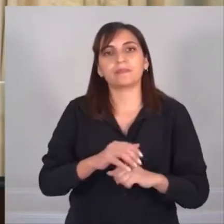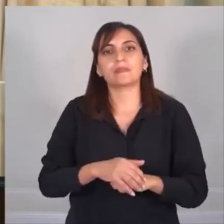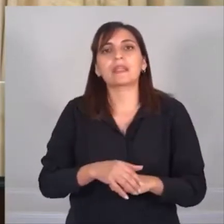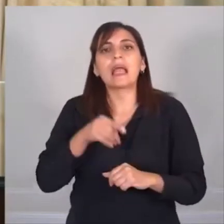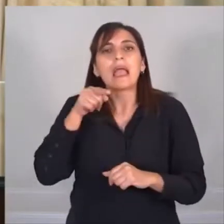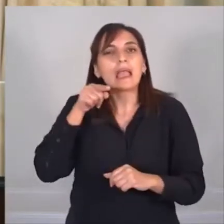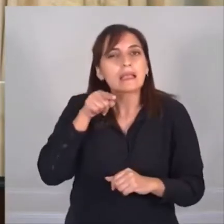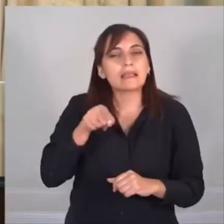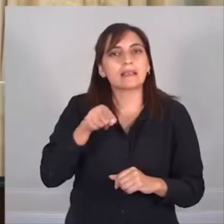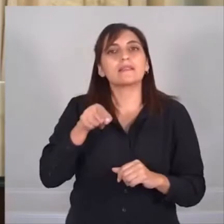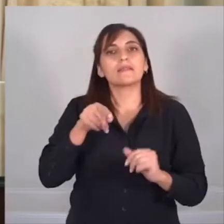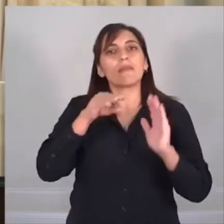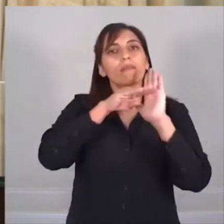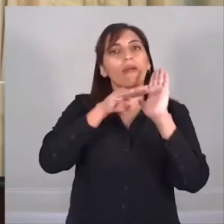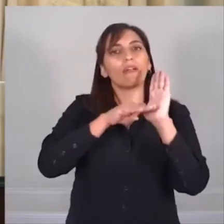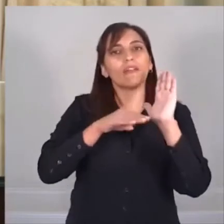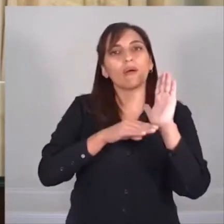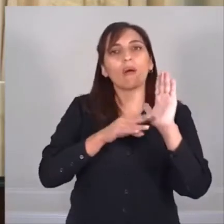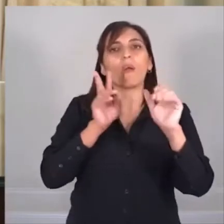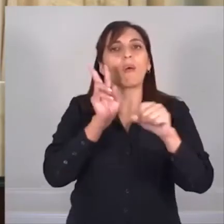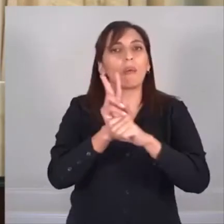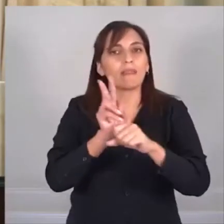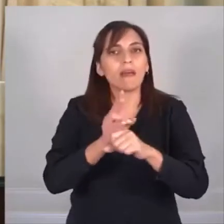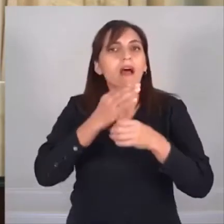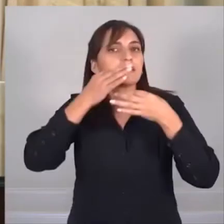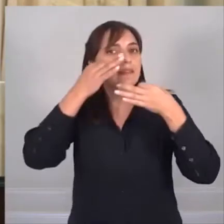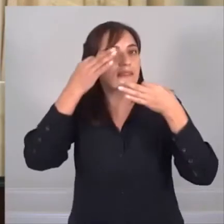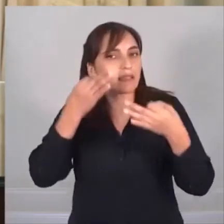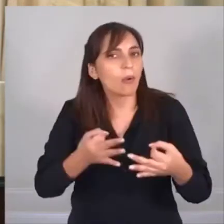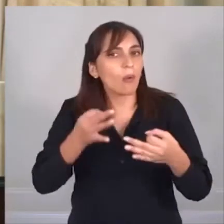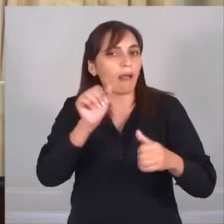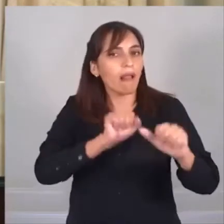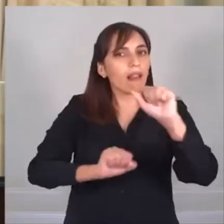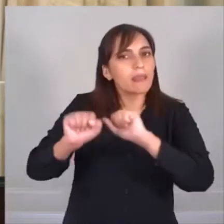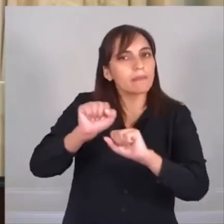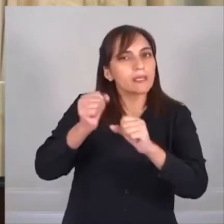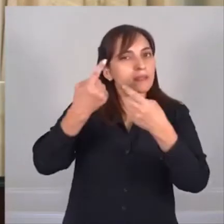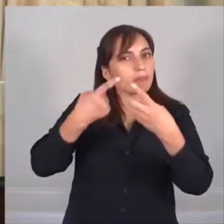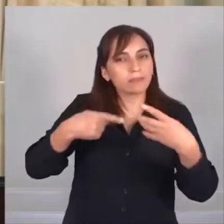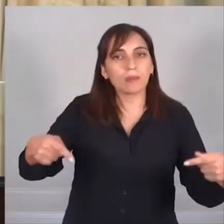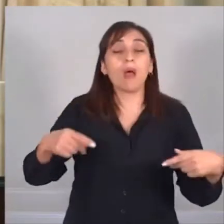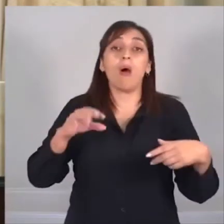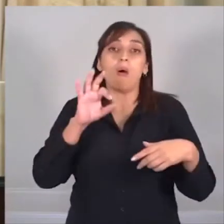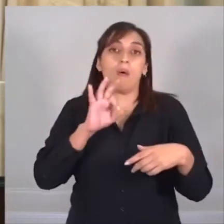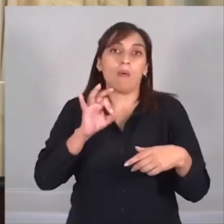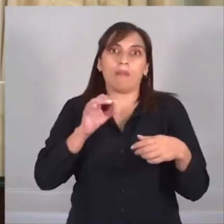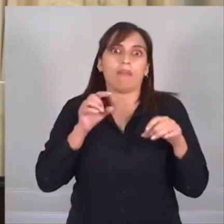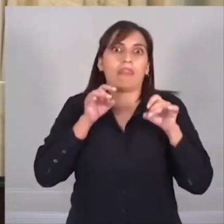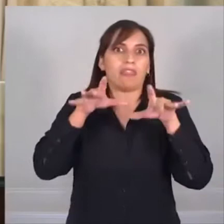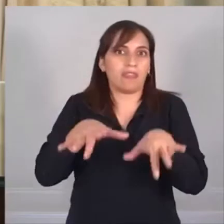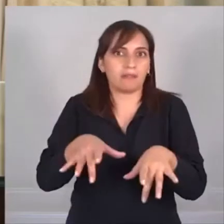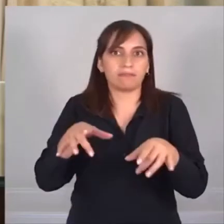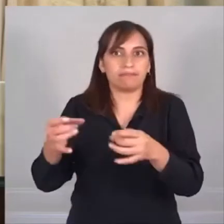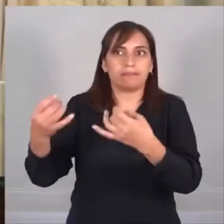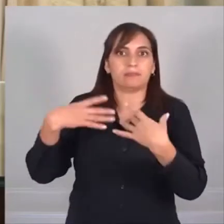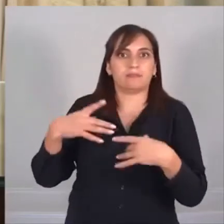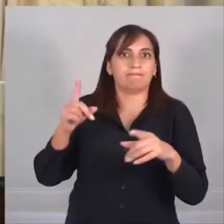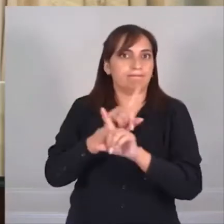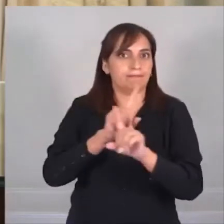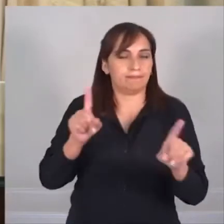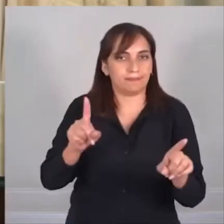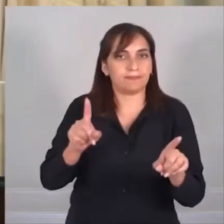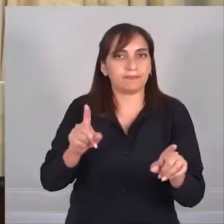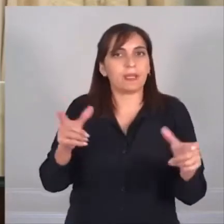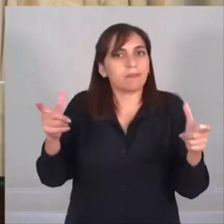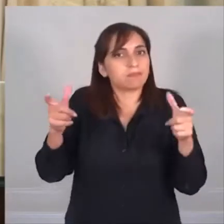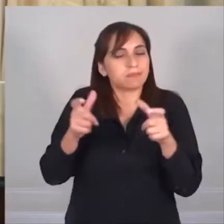mucho hincapié en las medidas de seguridad e higiene a efectos de que no haya o disminuya el riesgo de contagios del coronavirus.